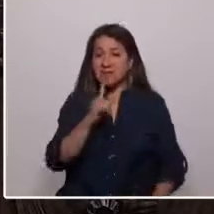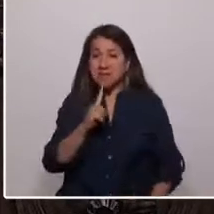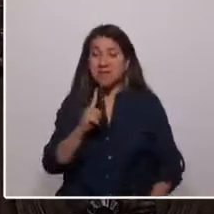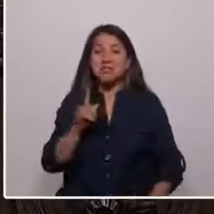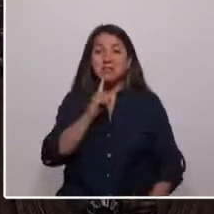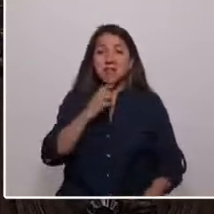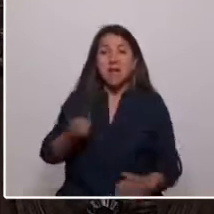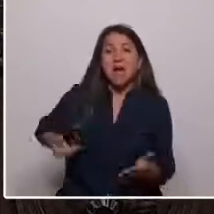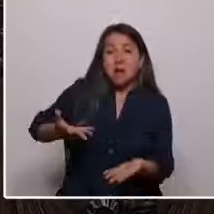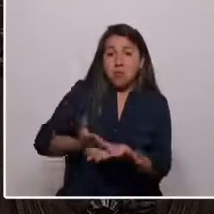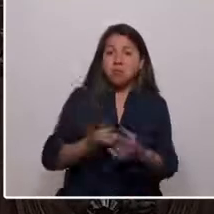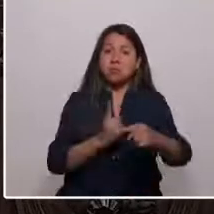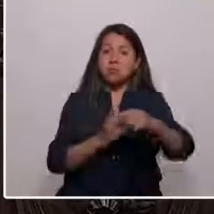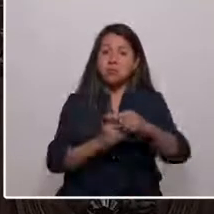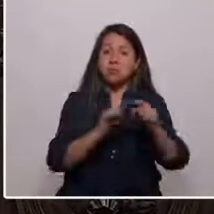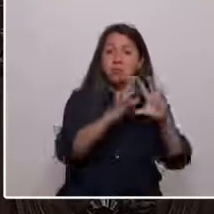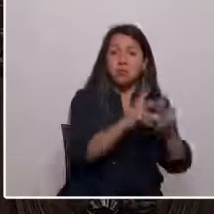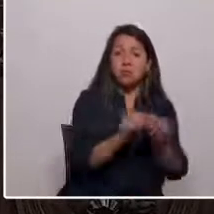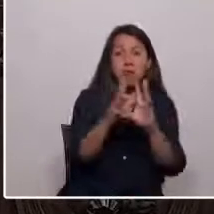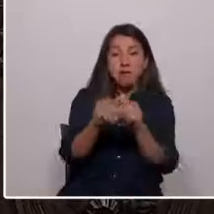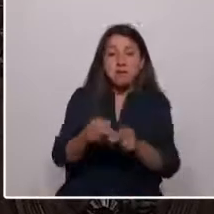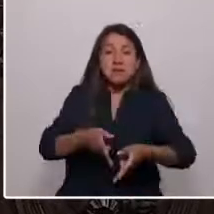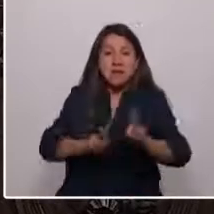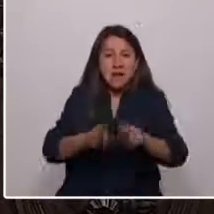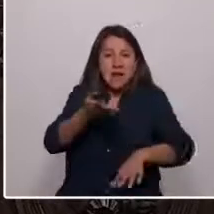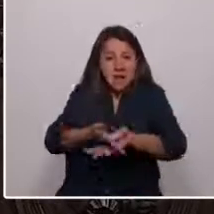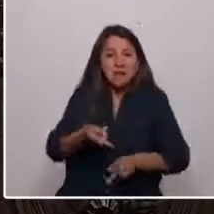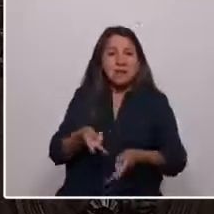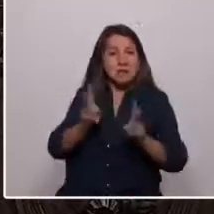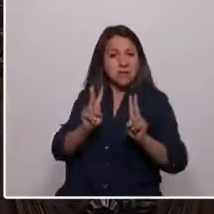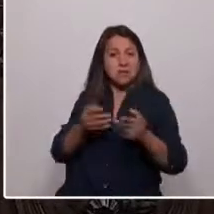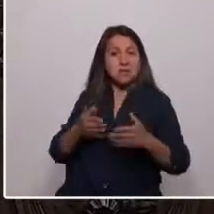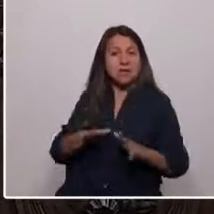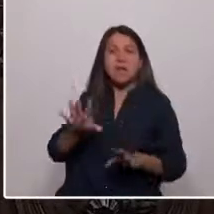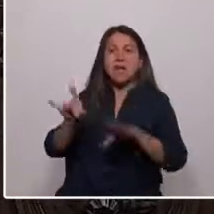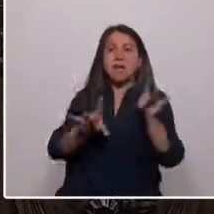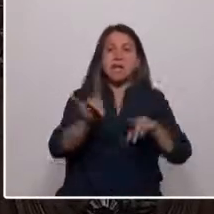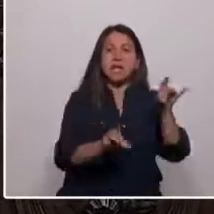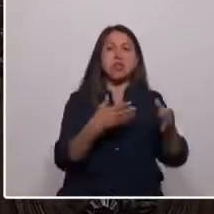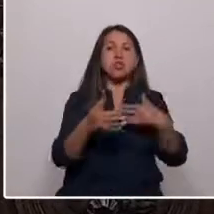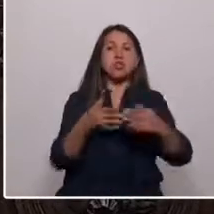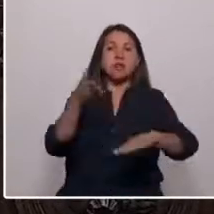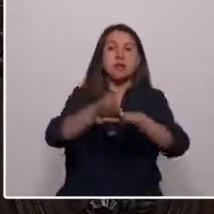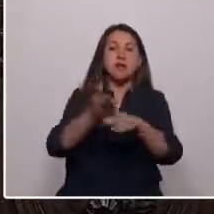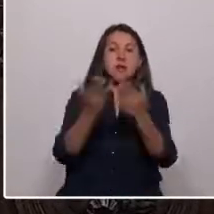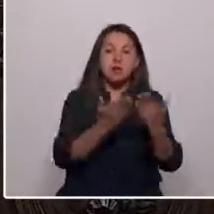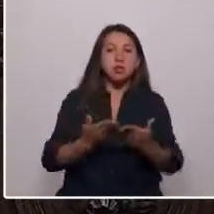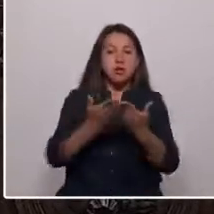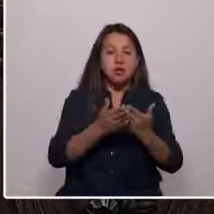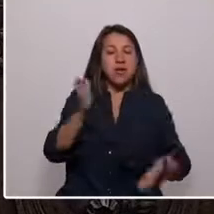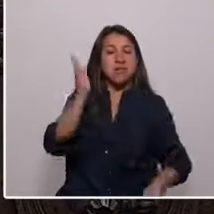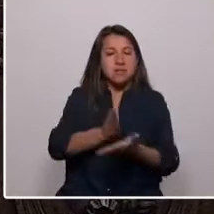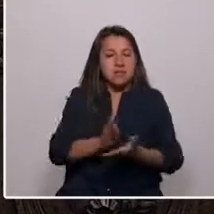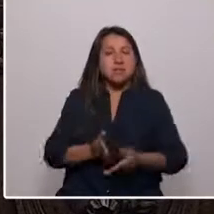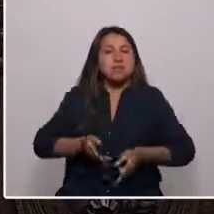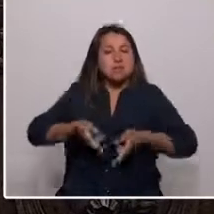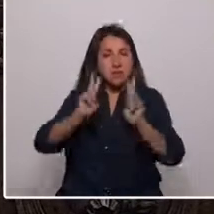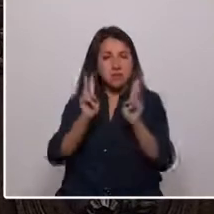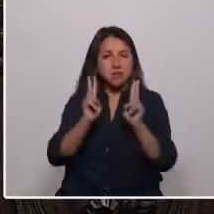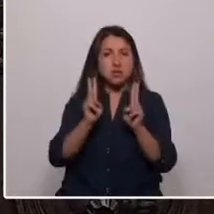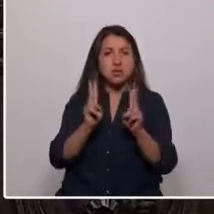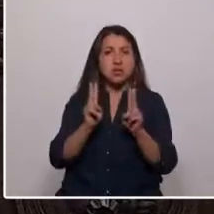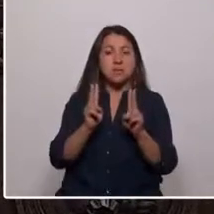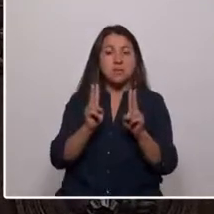las familias chilenas el derecho y la libertad para elegir. Restringir el derecho mediante la